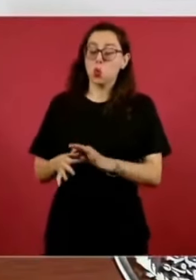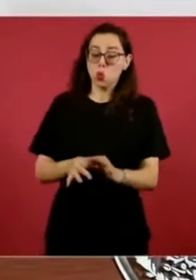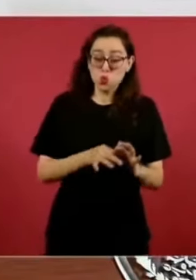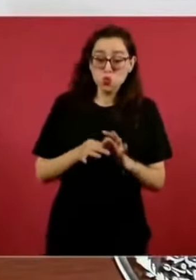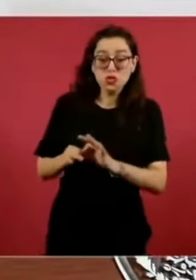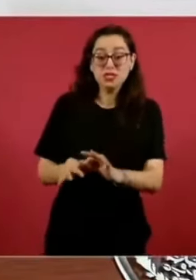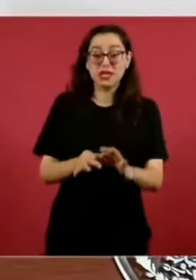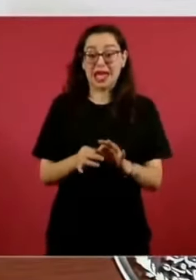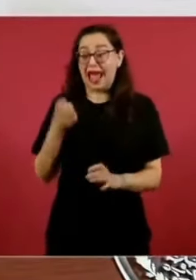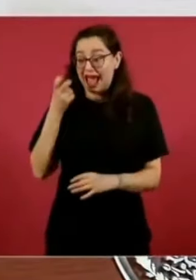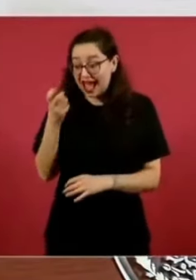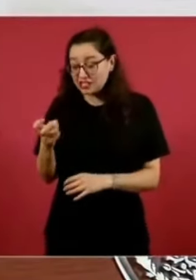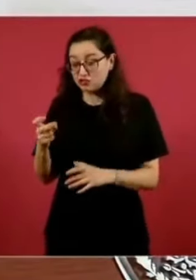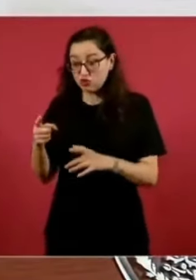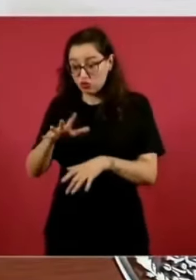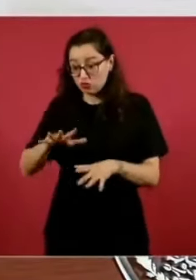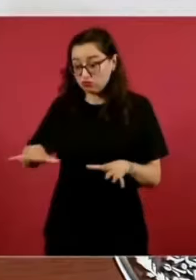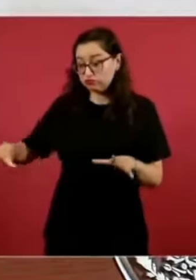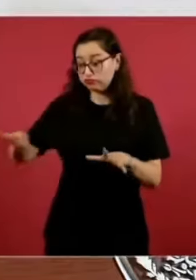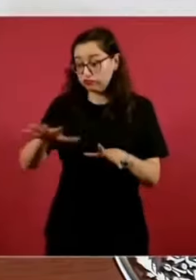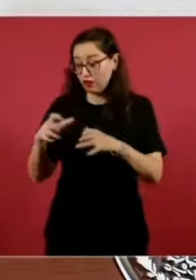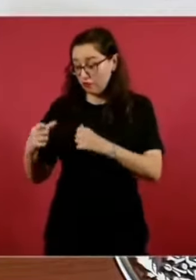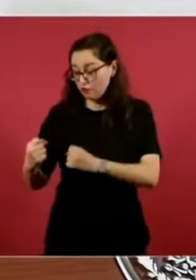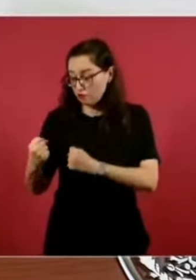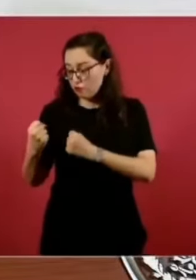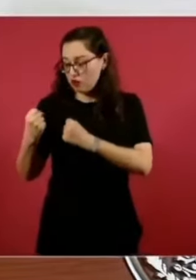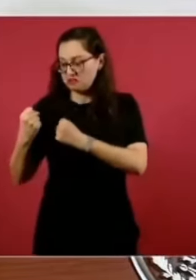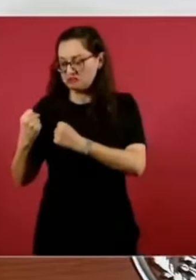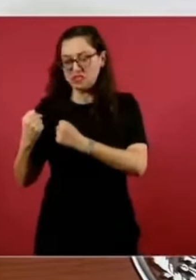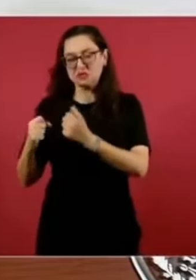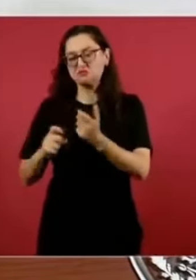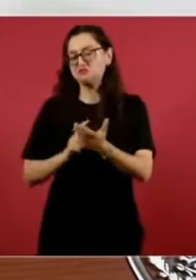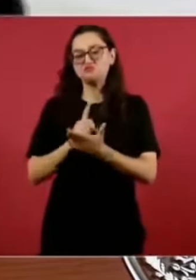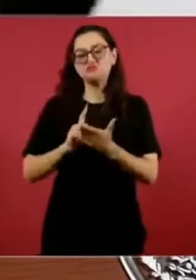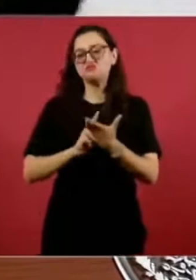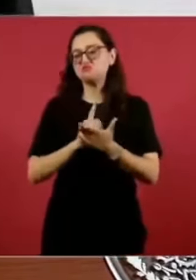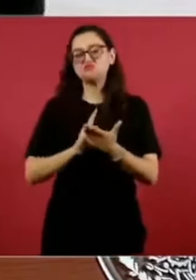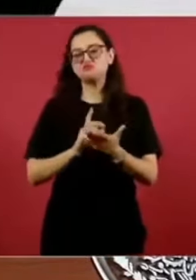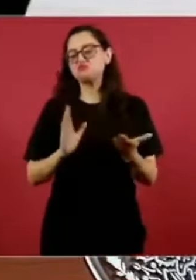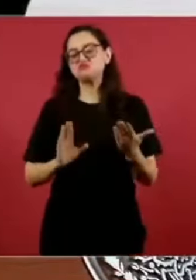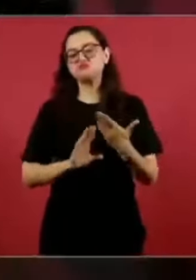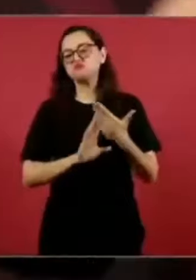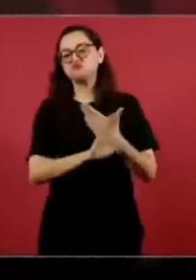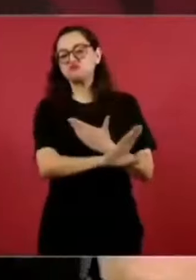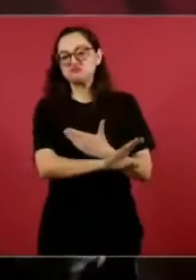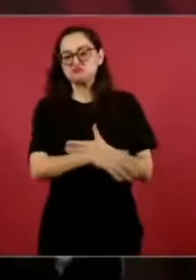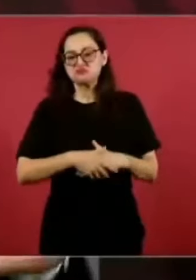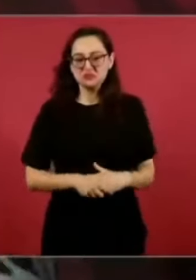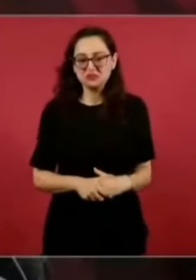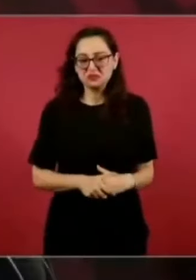atender las causas, porque puede desaparecer el fentanilo.